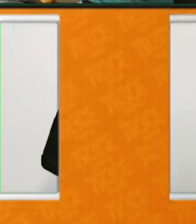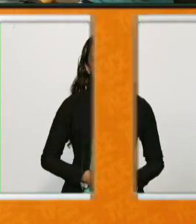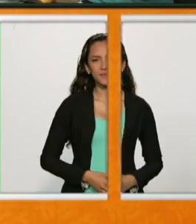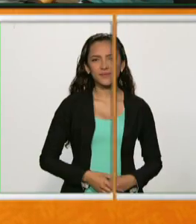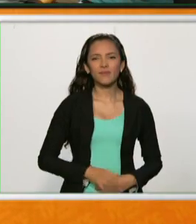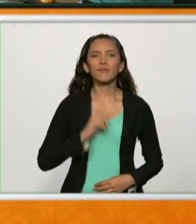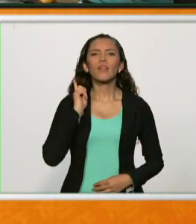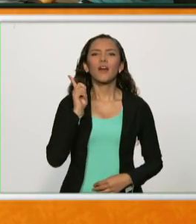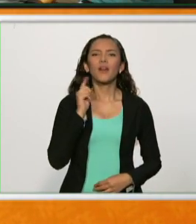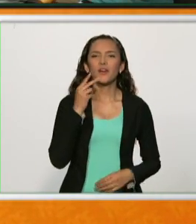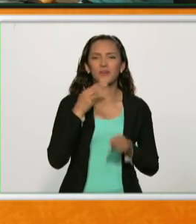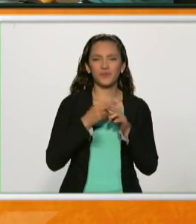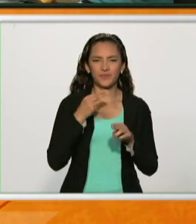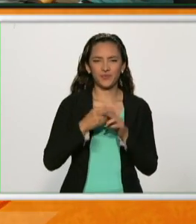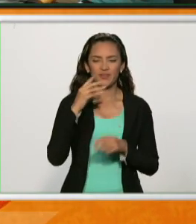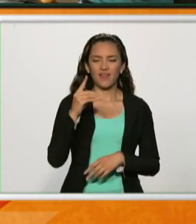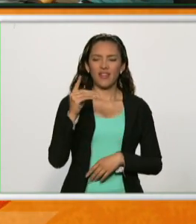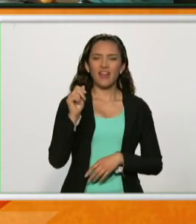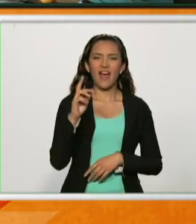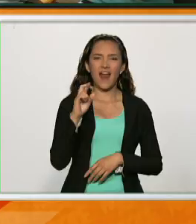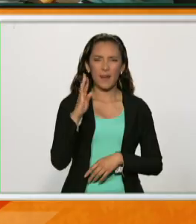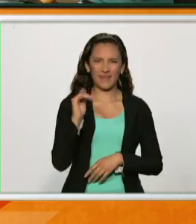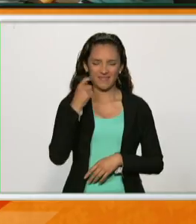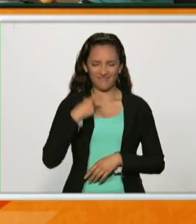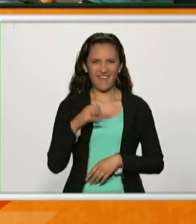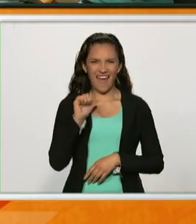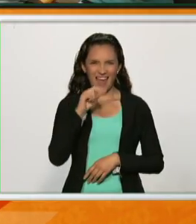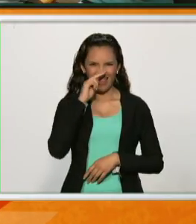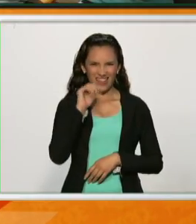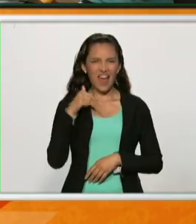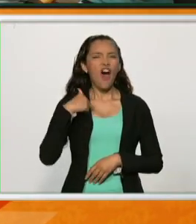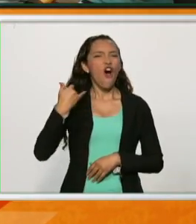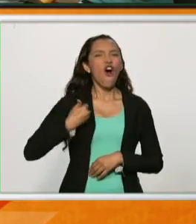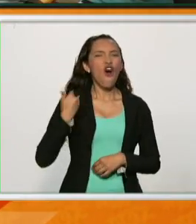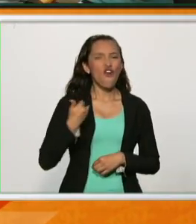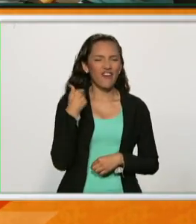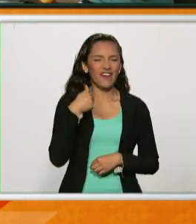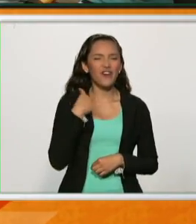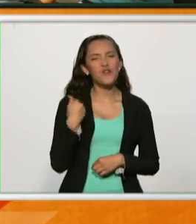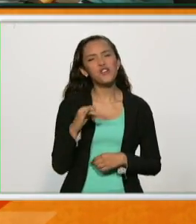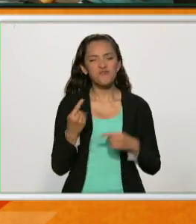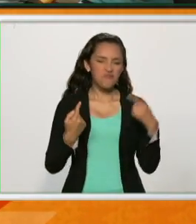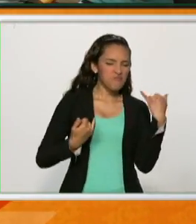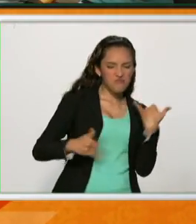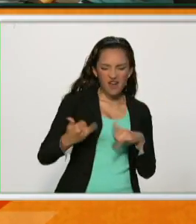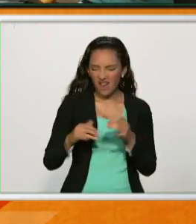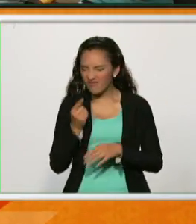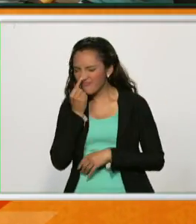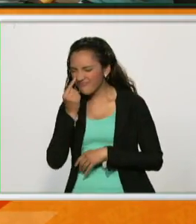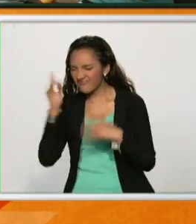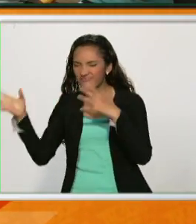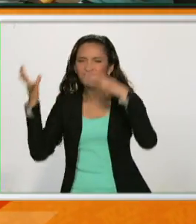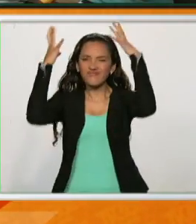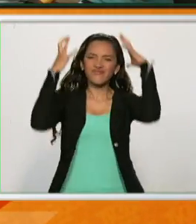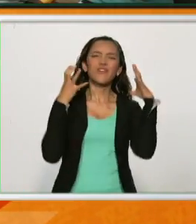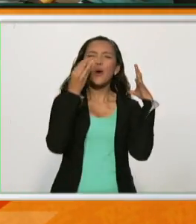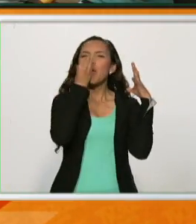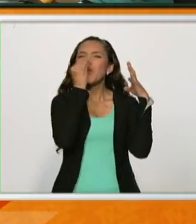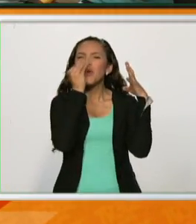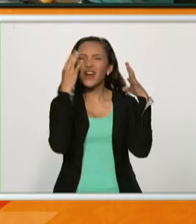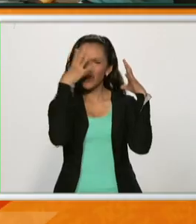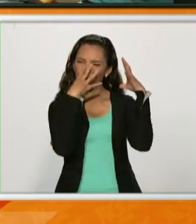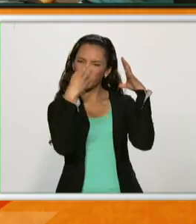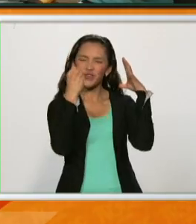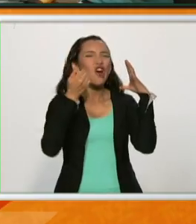Su nombre es Darby Riesner y es una adolescente que tras jugar un ratico quedó atrapada en una cabeza de